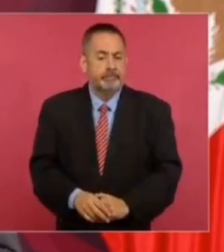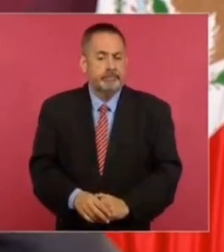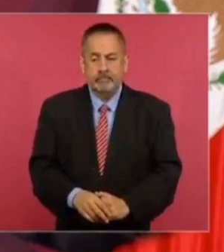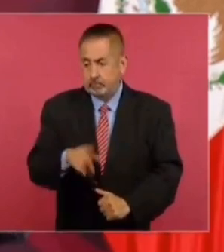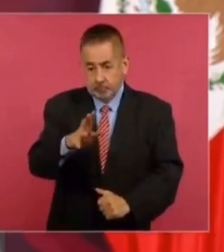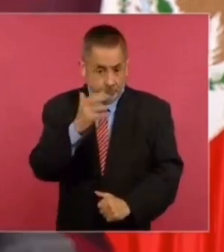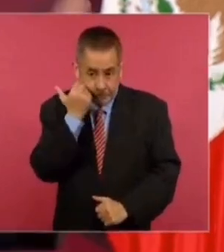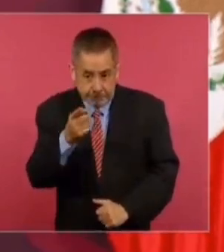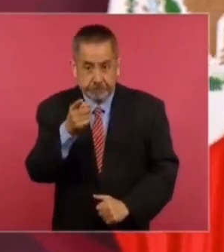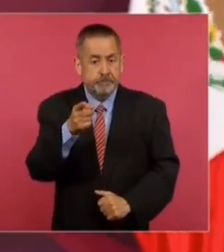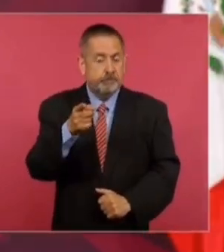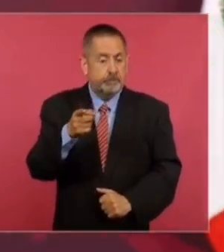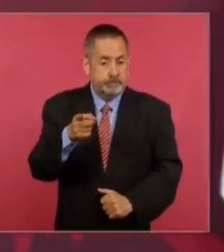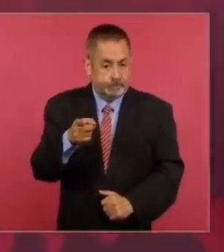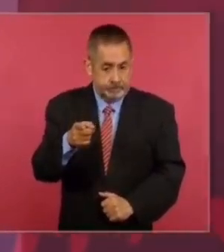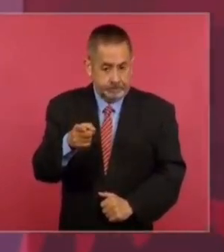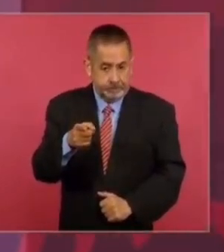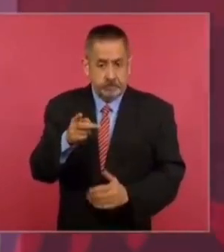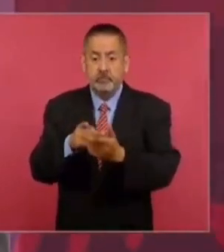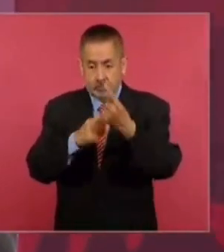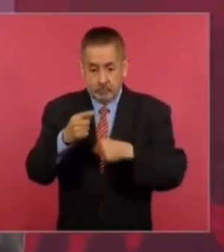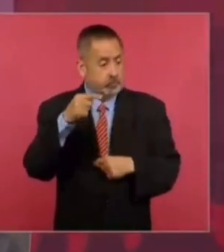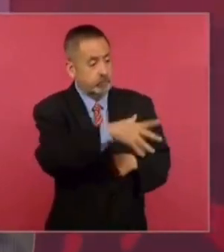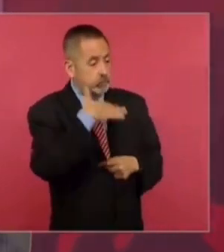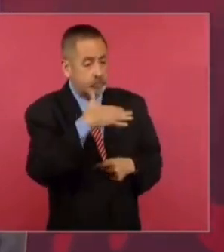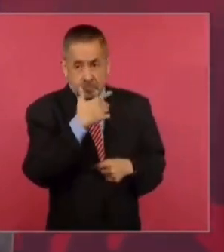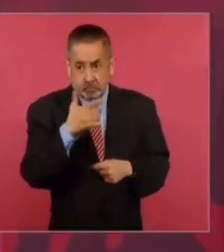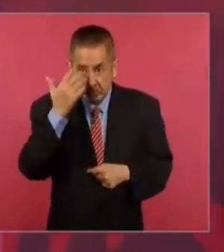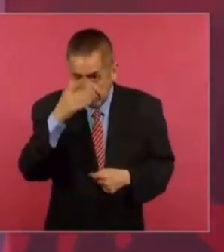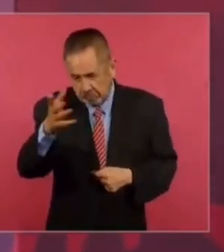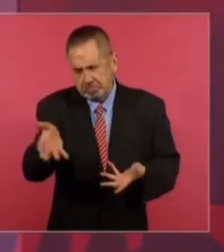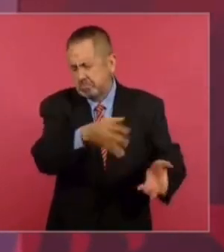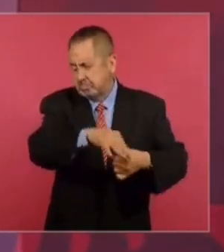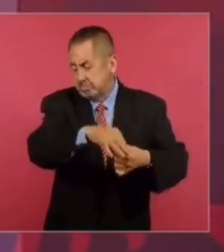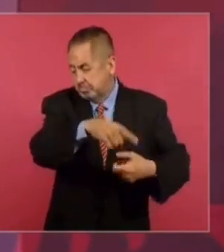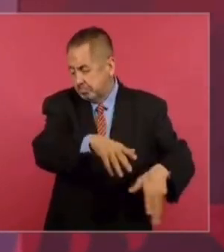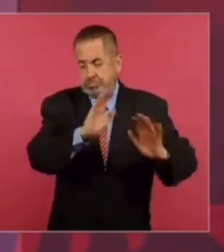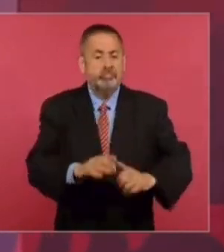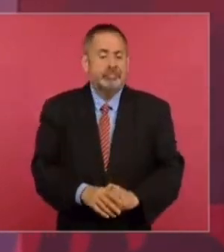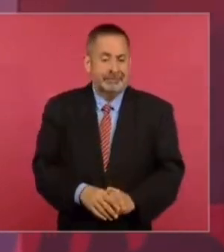¿Quieres que regrese la corrupción? Ya sabes por quién vas a votar.